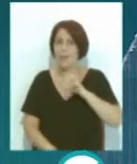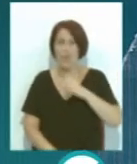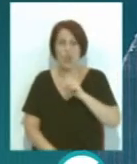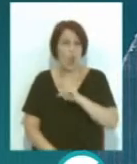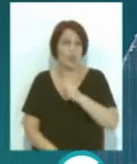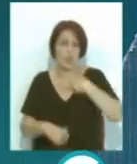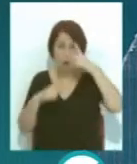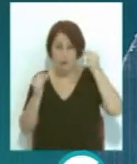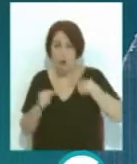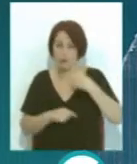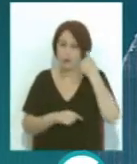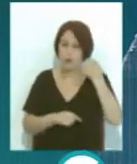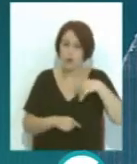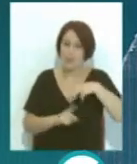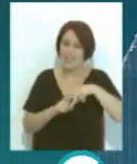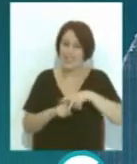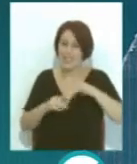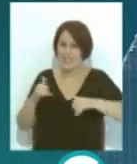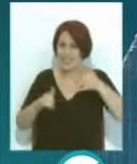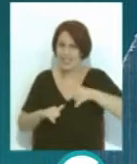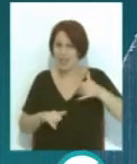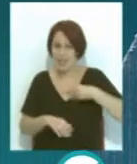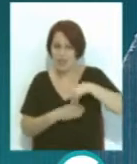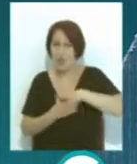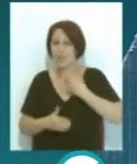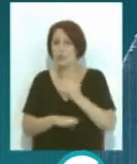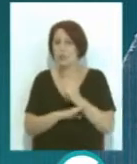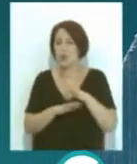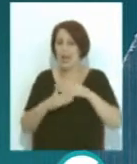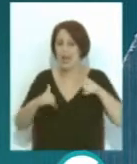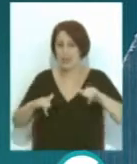desarrollado por el alumnado del taller de títeres del Instituto Caleta